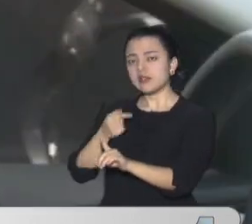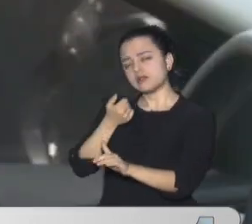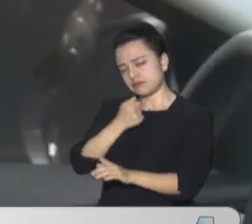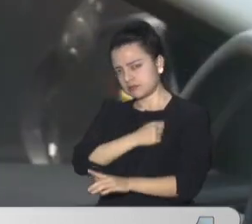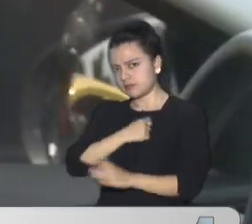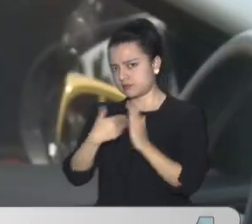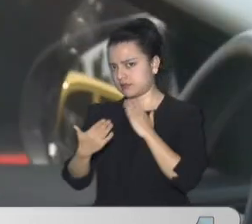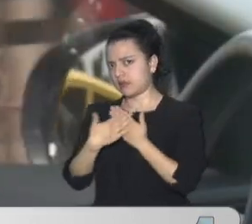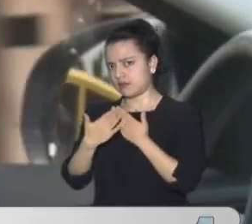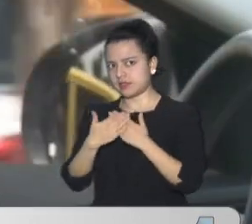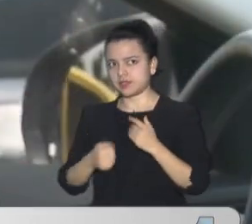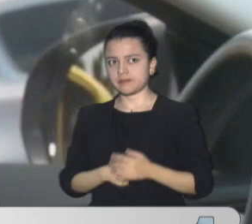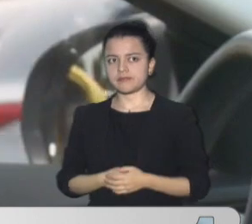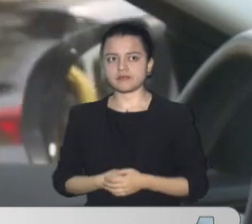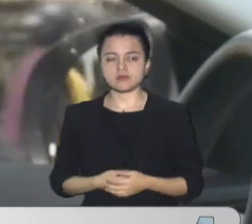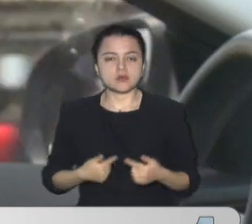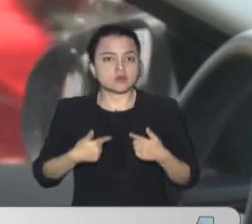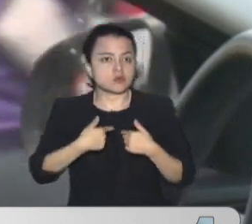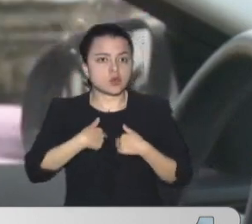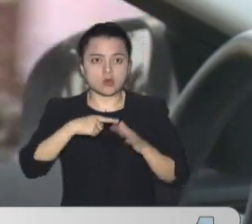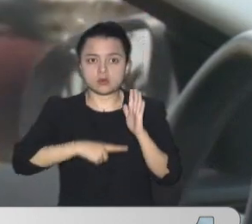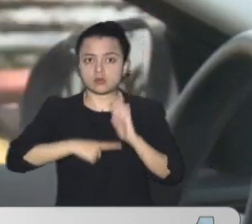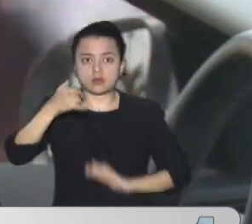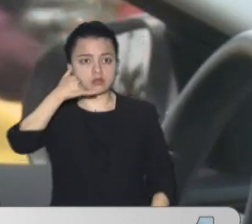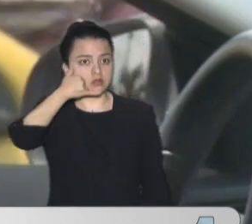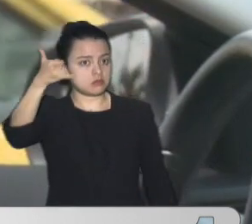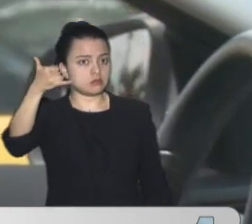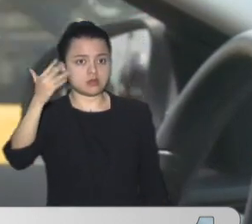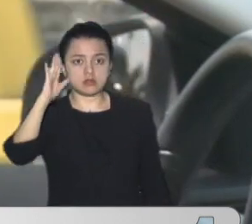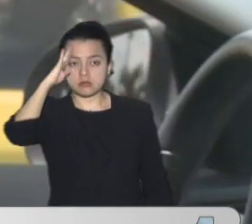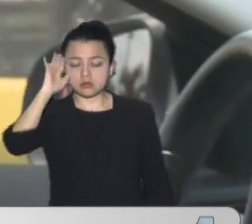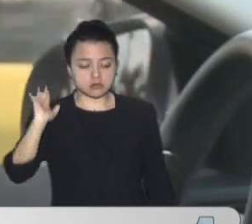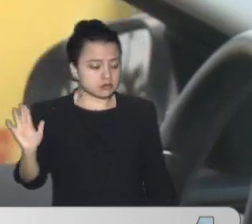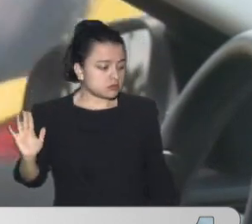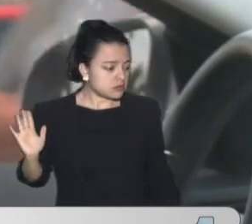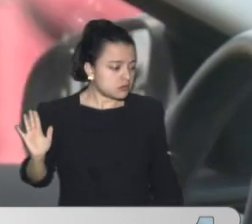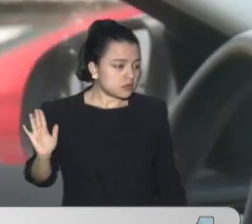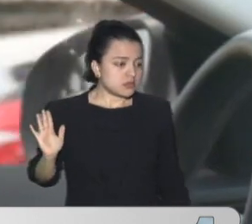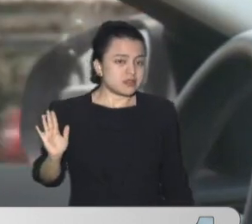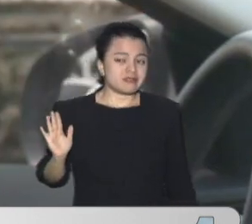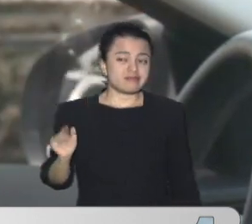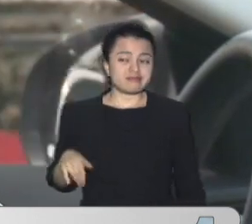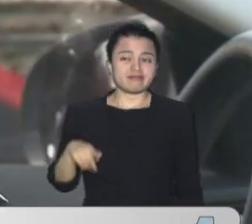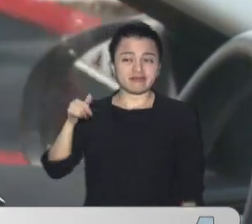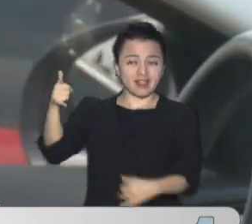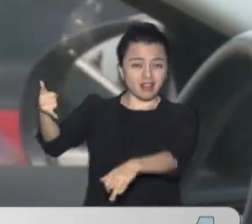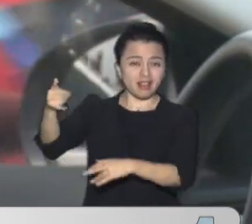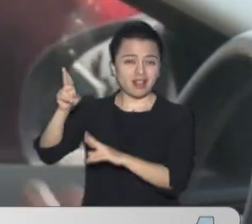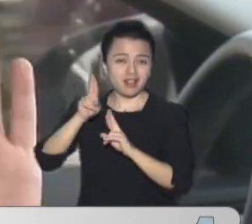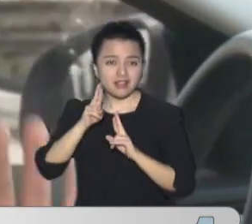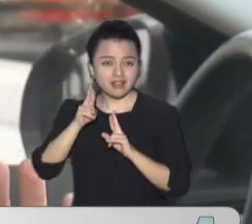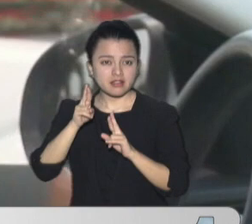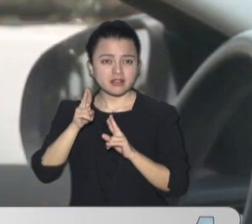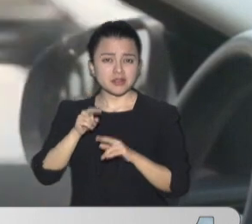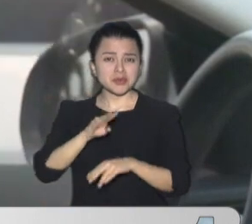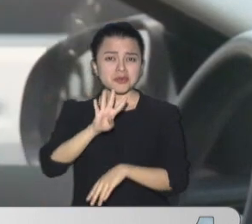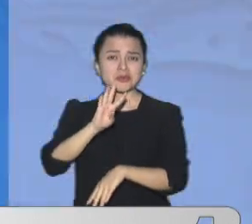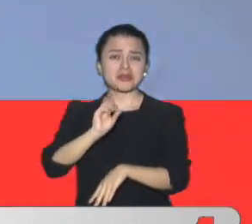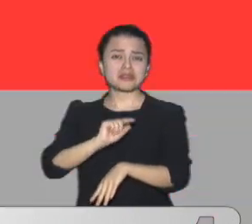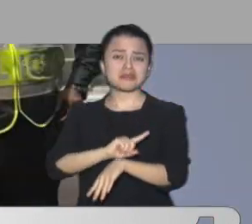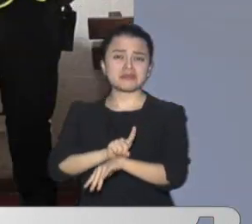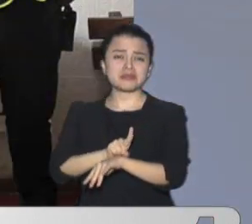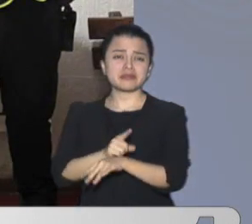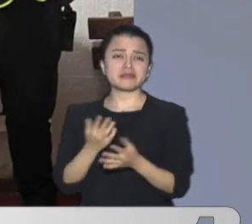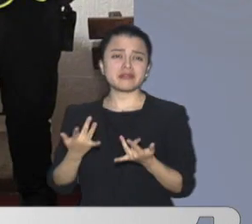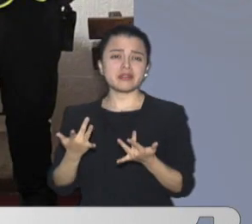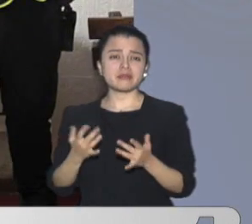Inmediatamente Llamé a la policía Pero digamos Que fue Muy lenta La respuesta De ellos Casi 40 minutos Para que me